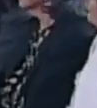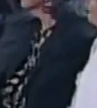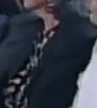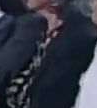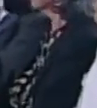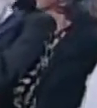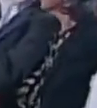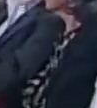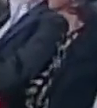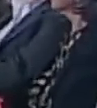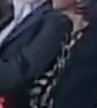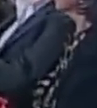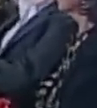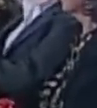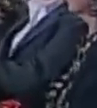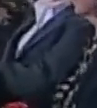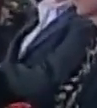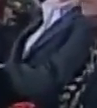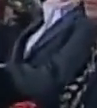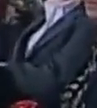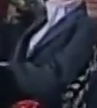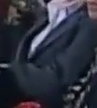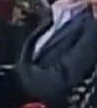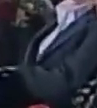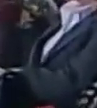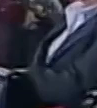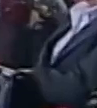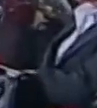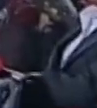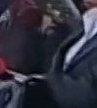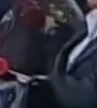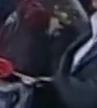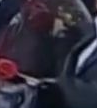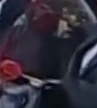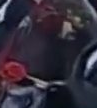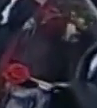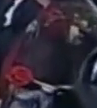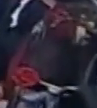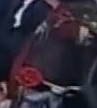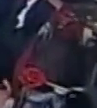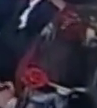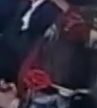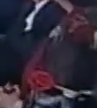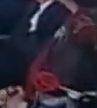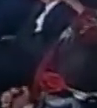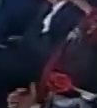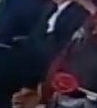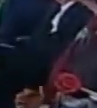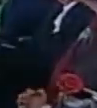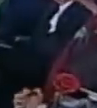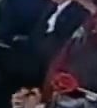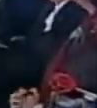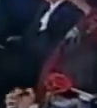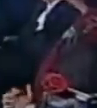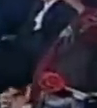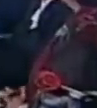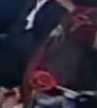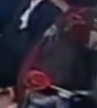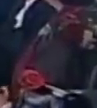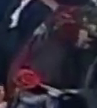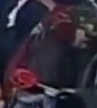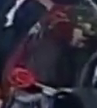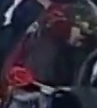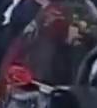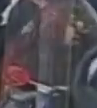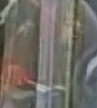con mi voz entrecortada de alegría como entrecortada